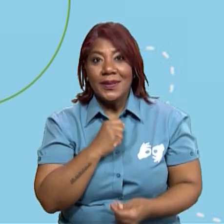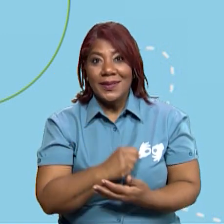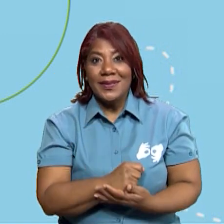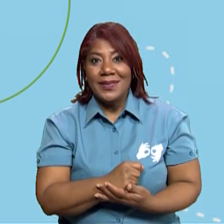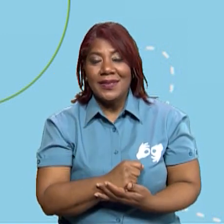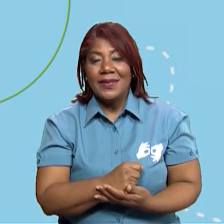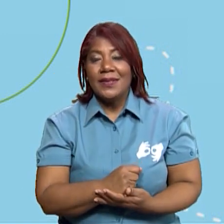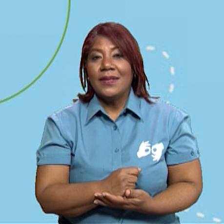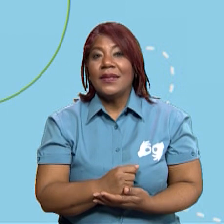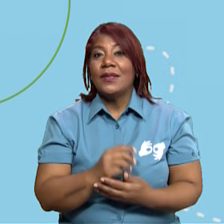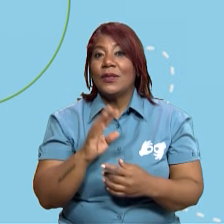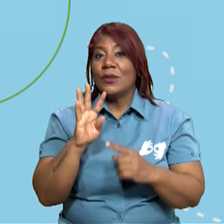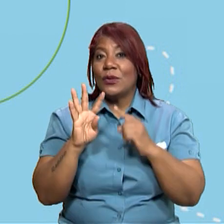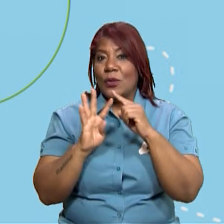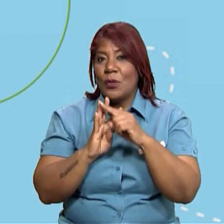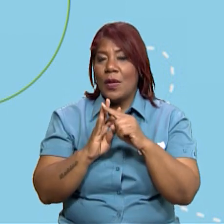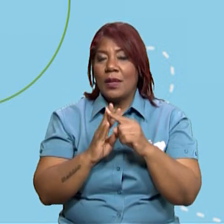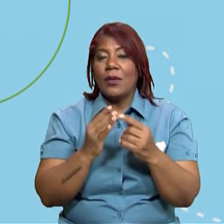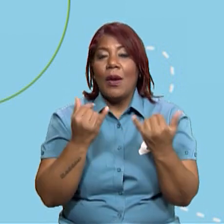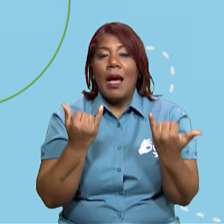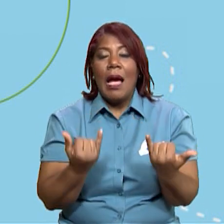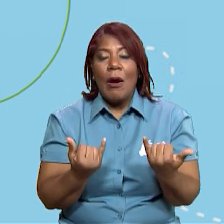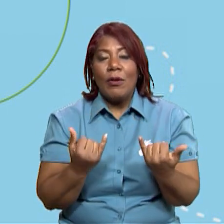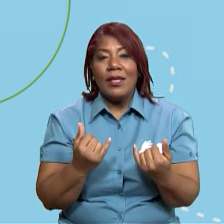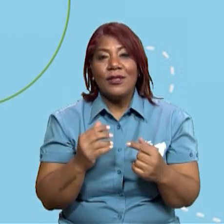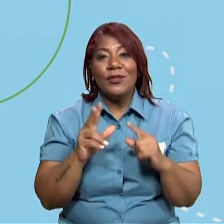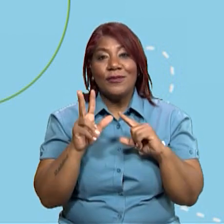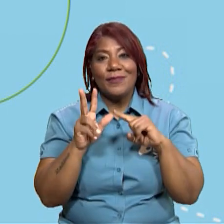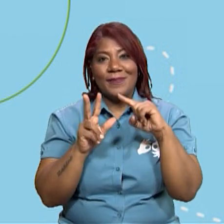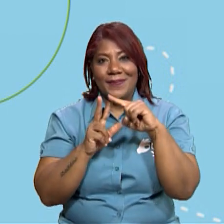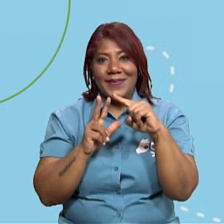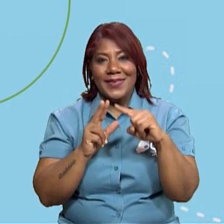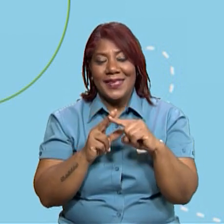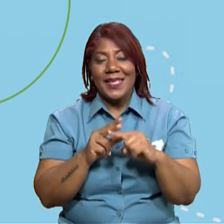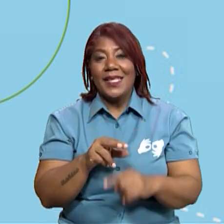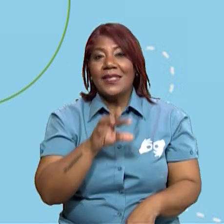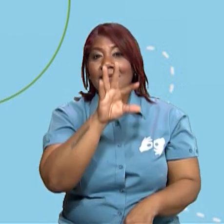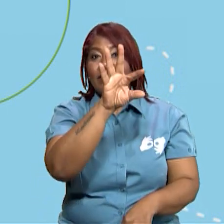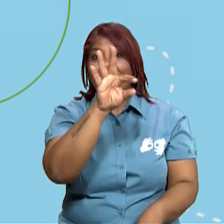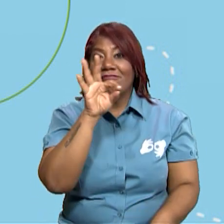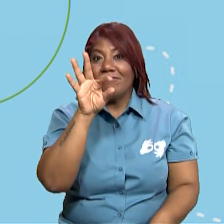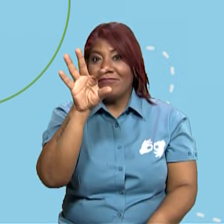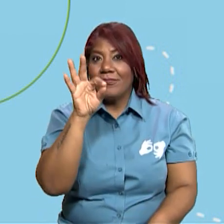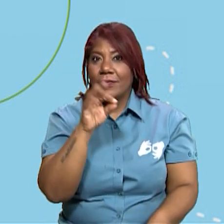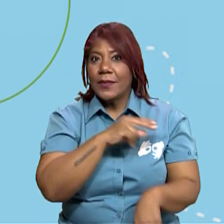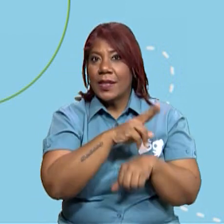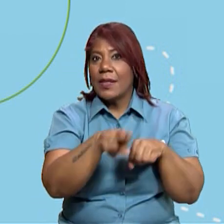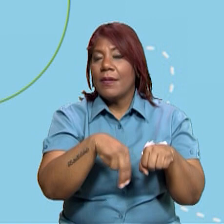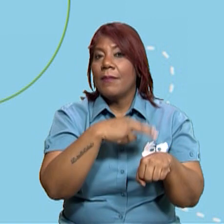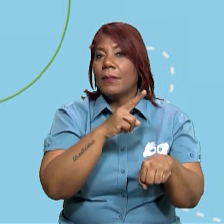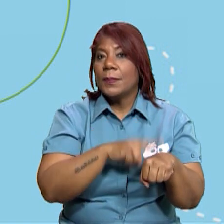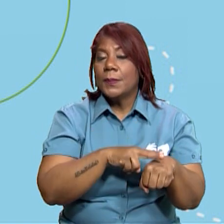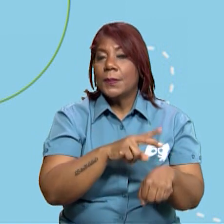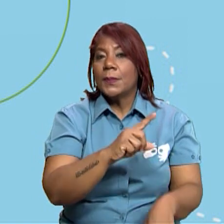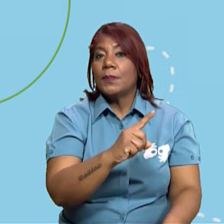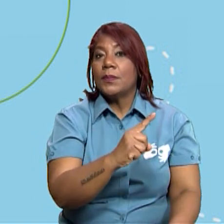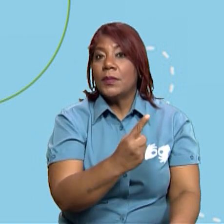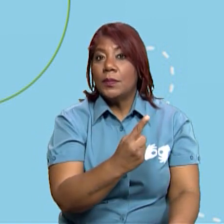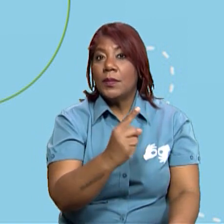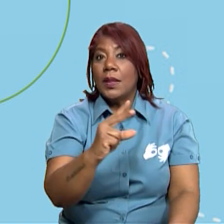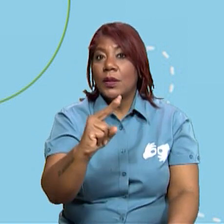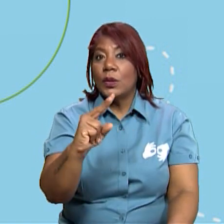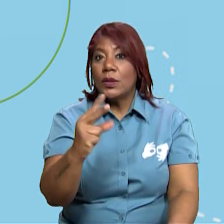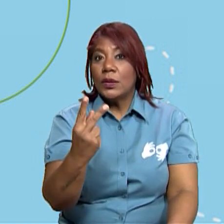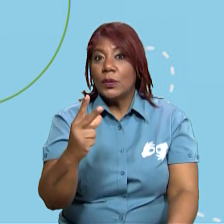cuatro sectores, pero te están pidiendo solamente tres. Entonces, coge cuáles sectores tú quieres hacer ese dibujo.